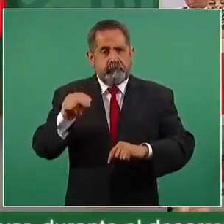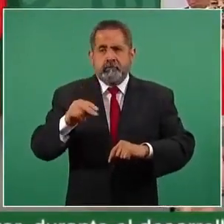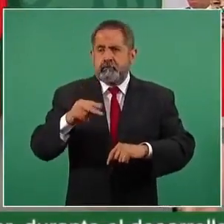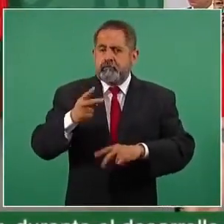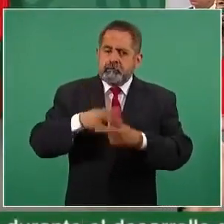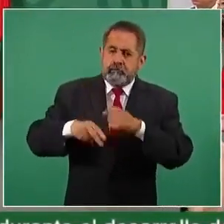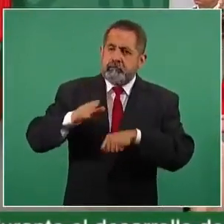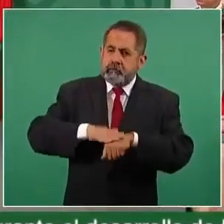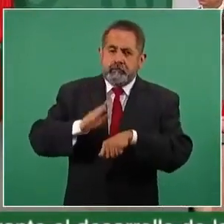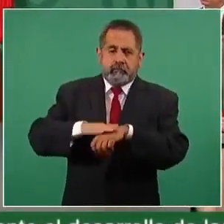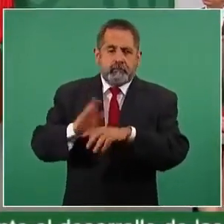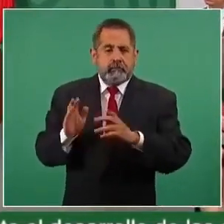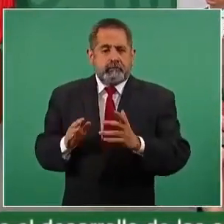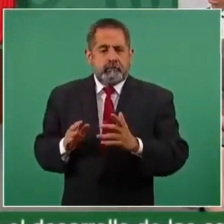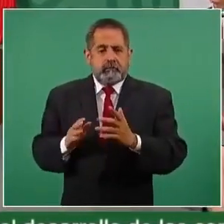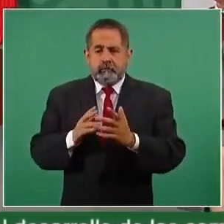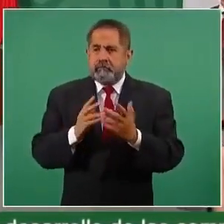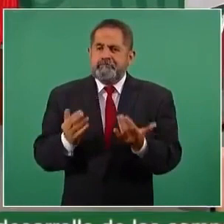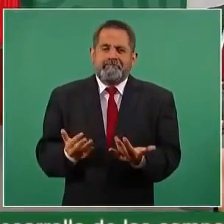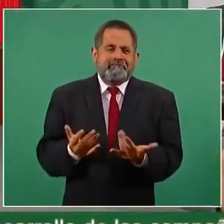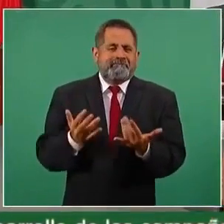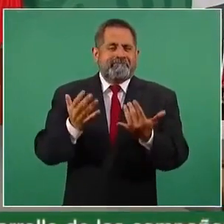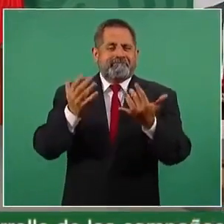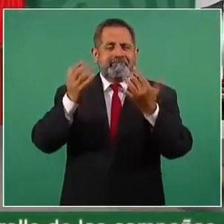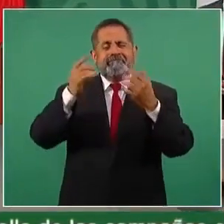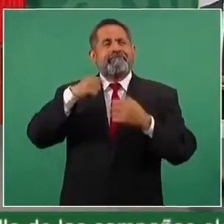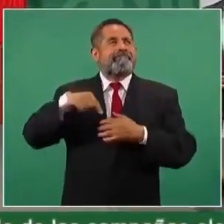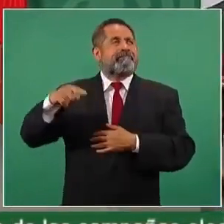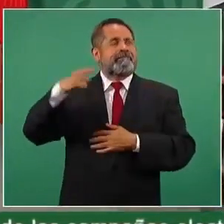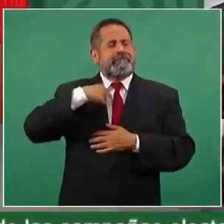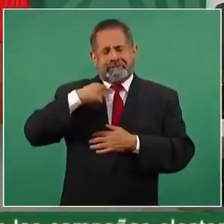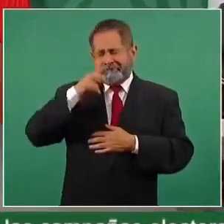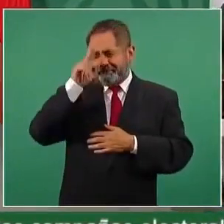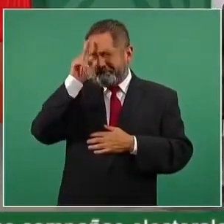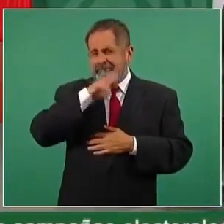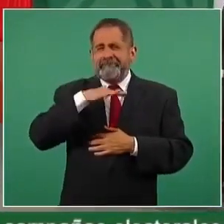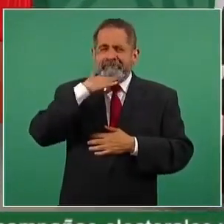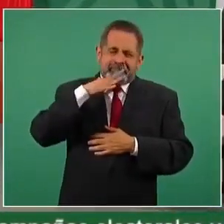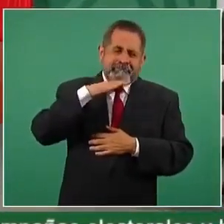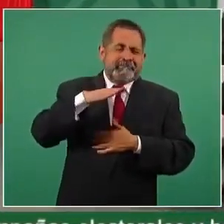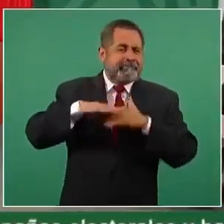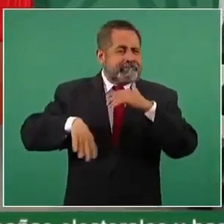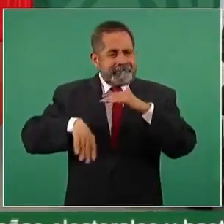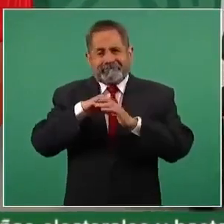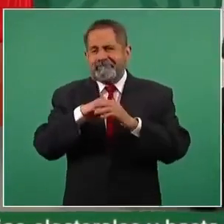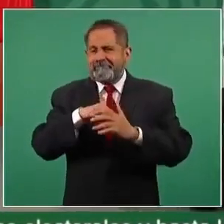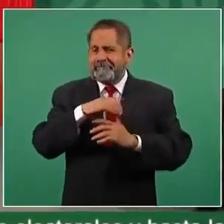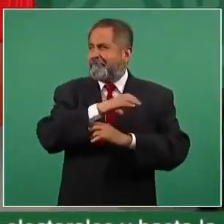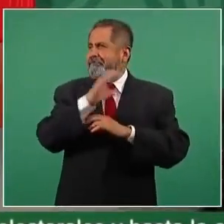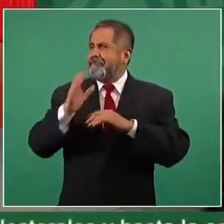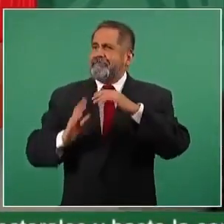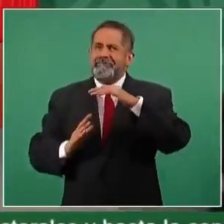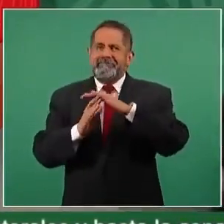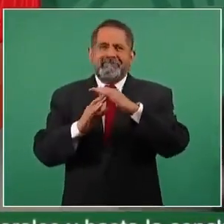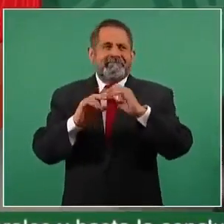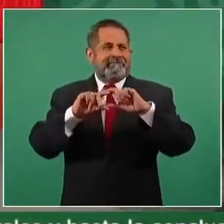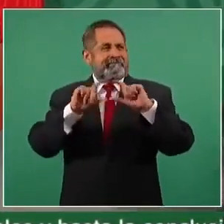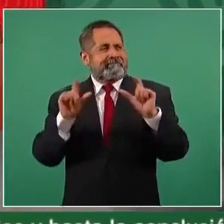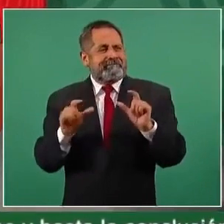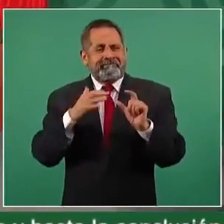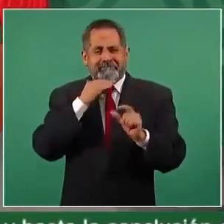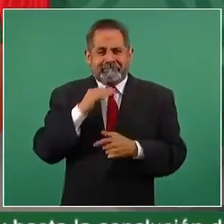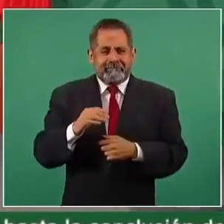emisiones de gases de dióxido de carbono